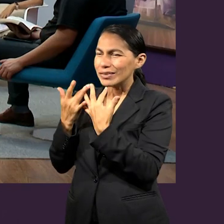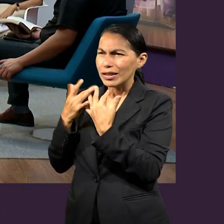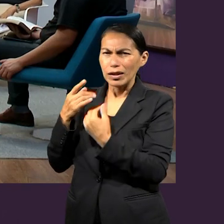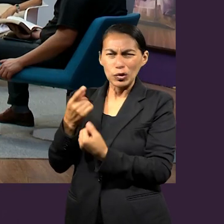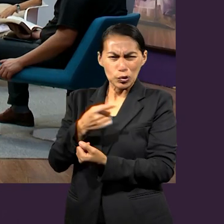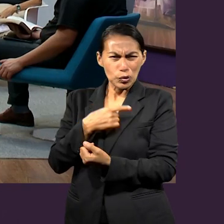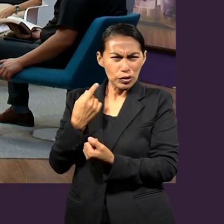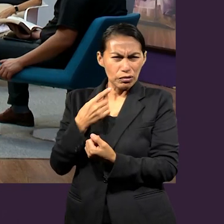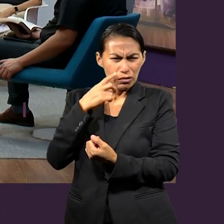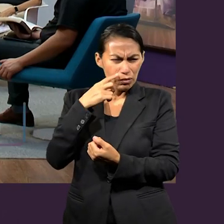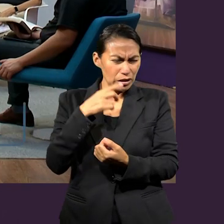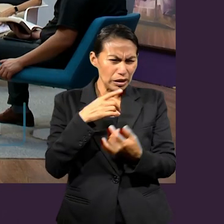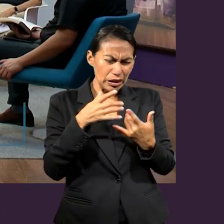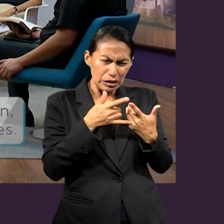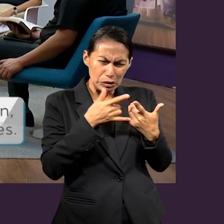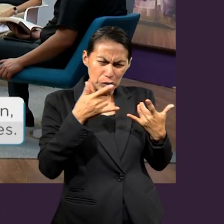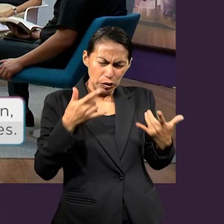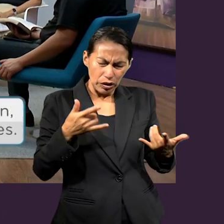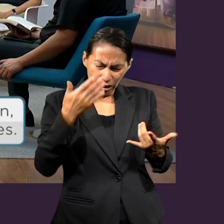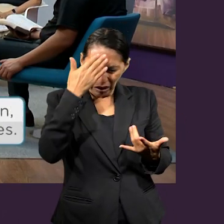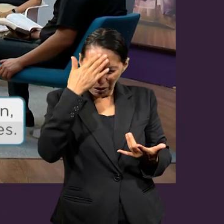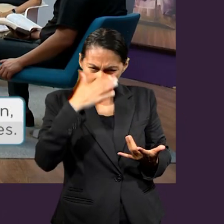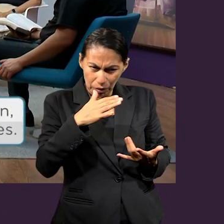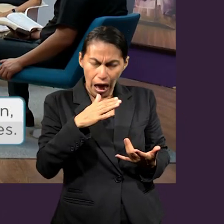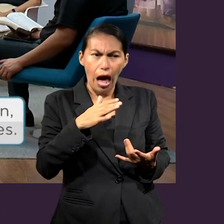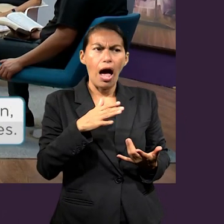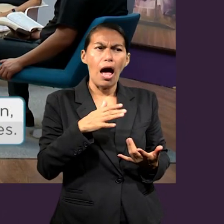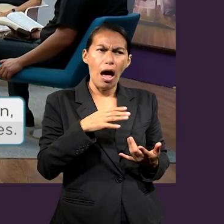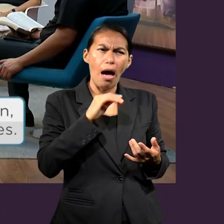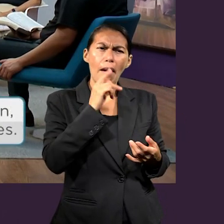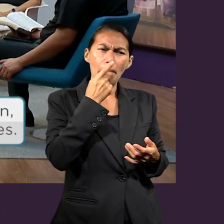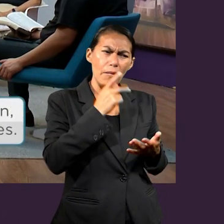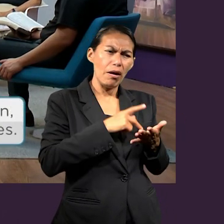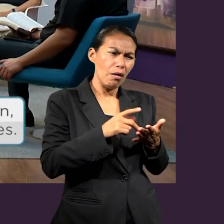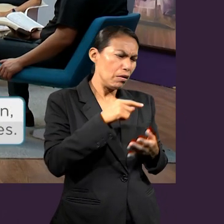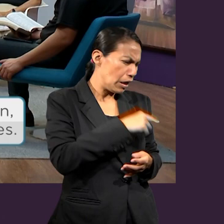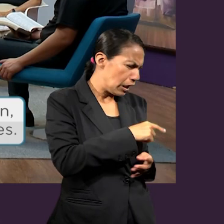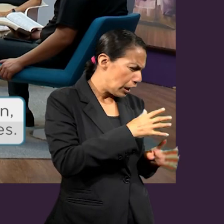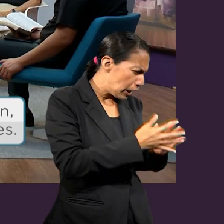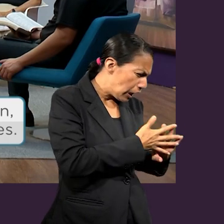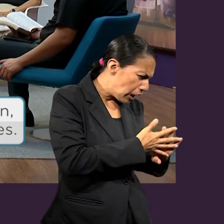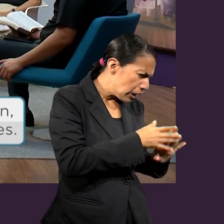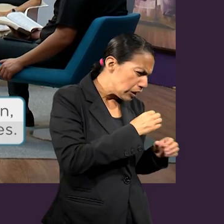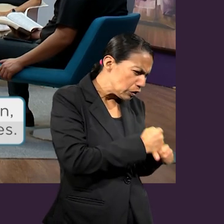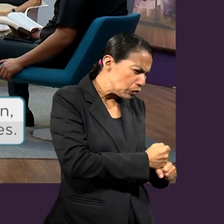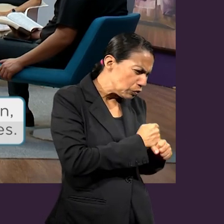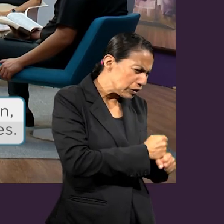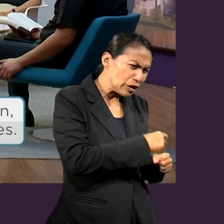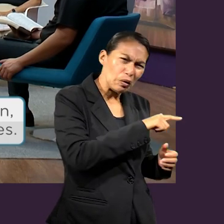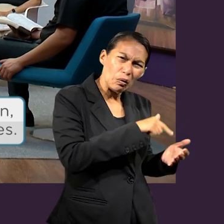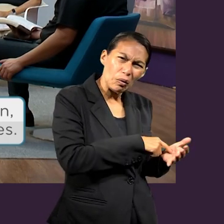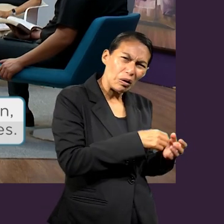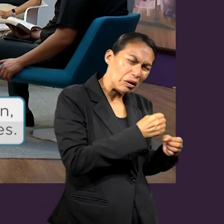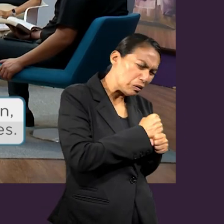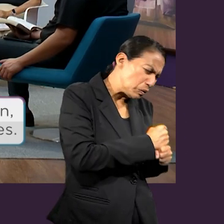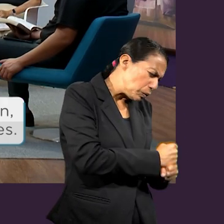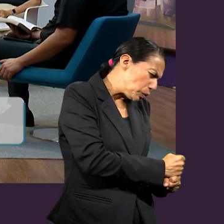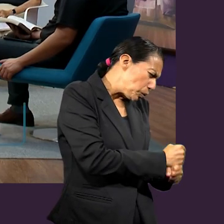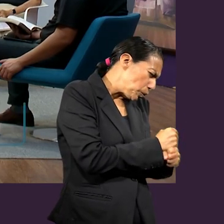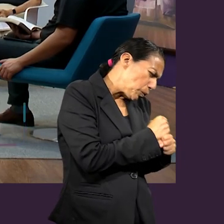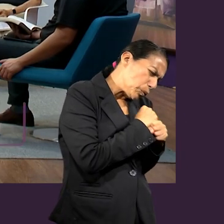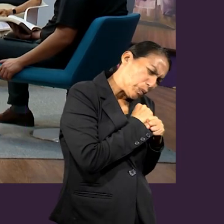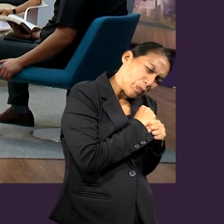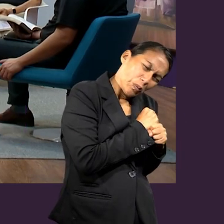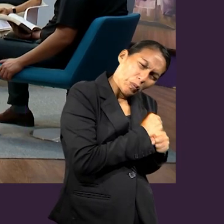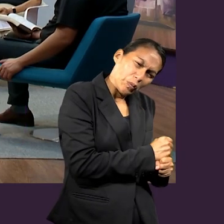no creeríamos que está escribiendo estos asuntos desde la cárcel. Entonces quiere decir que la oración intercesora o lo que está presentando